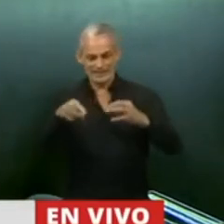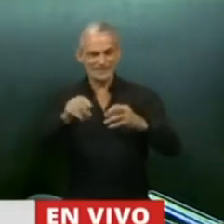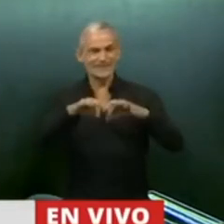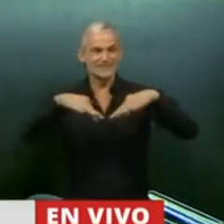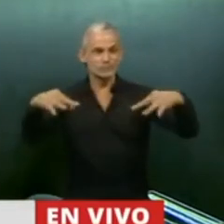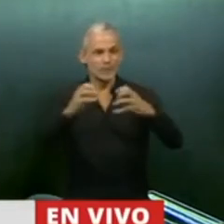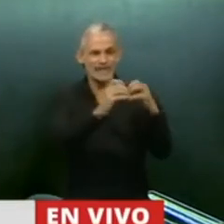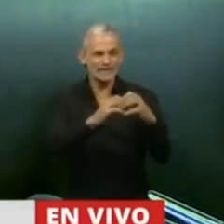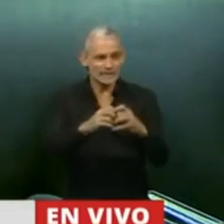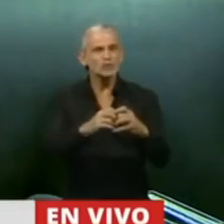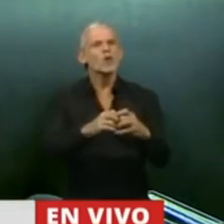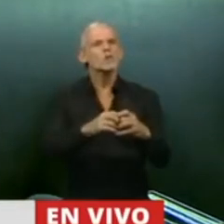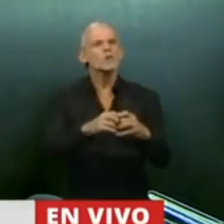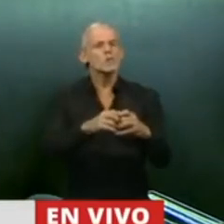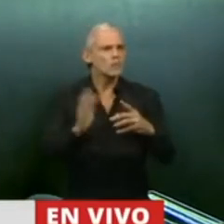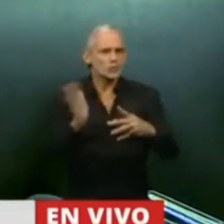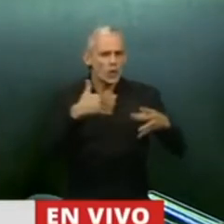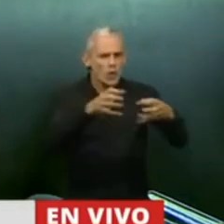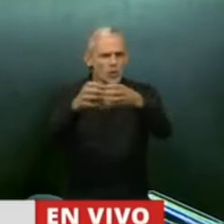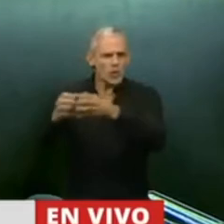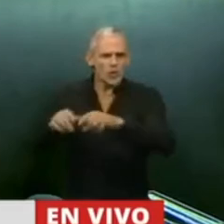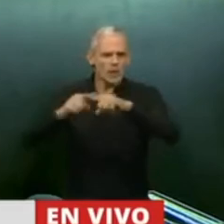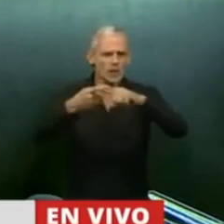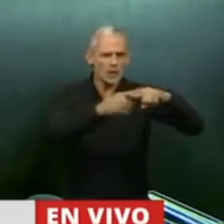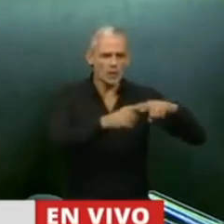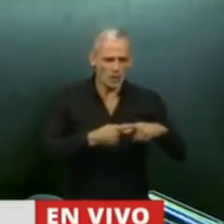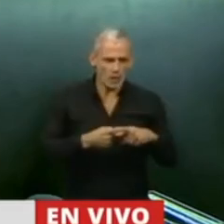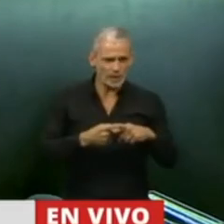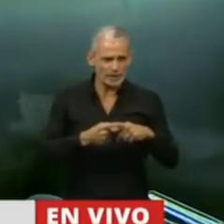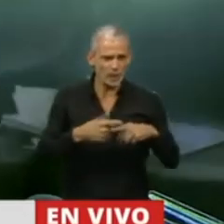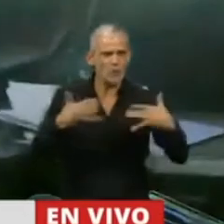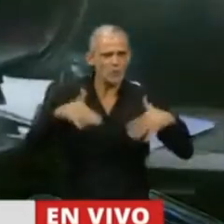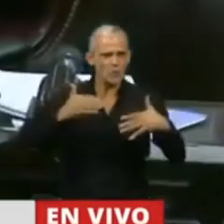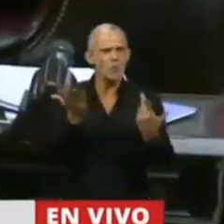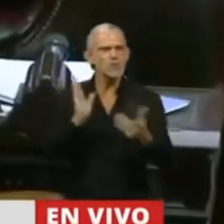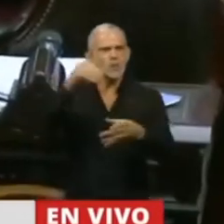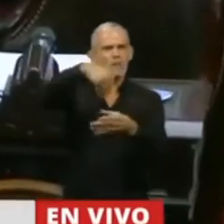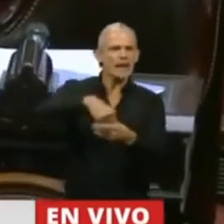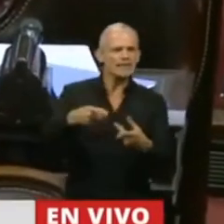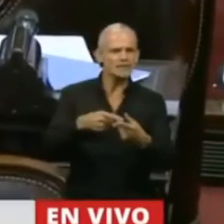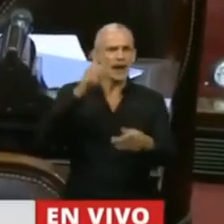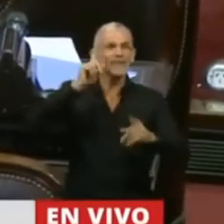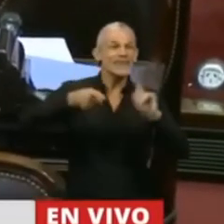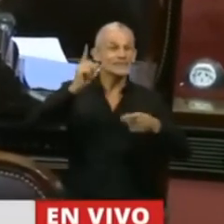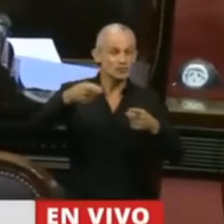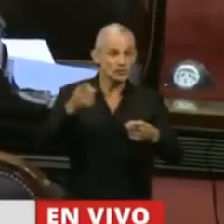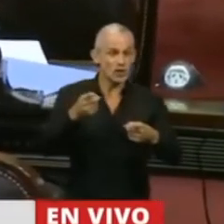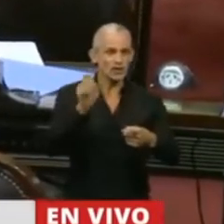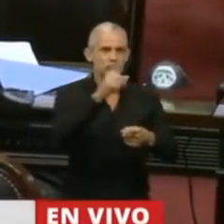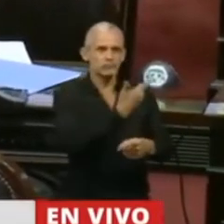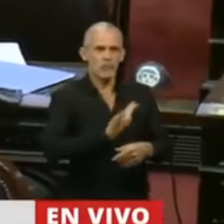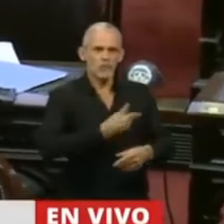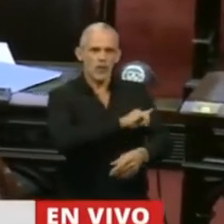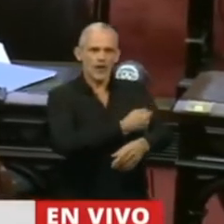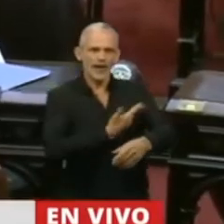tuvimos la oportunidad todos los bloques políticos de participar de las decisiones que tomó el Poder